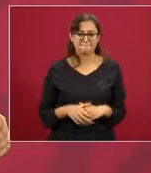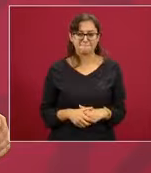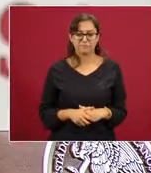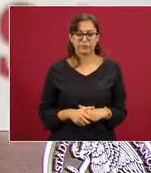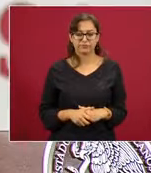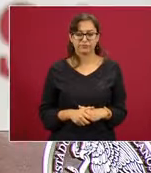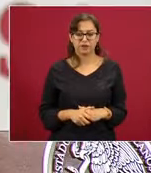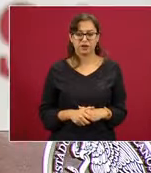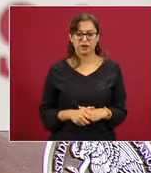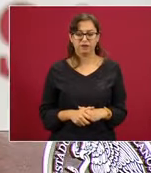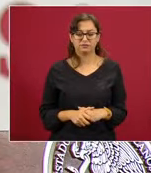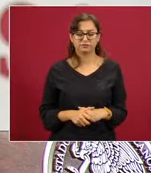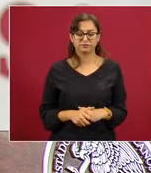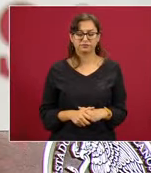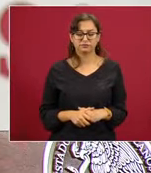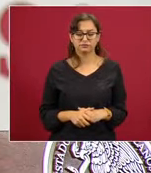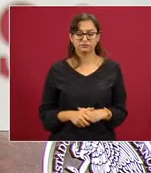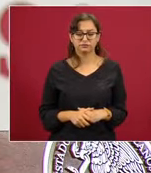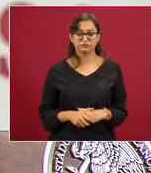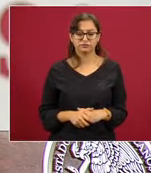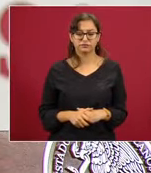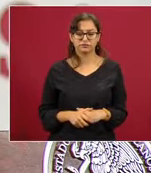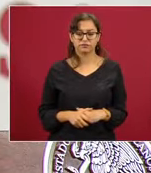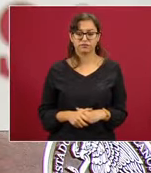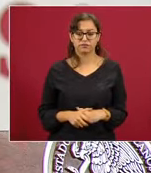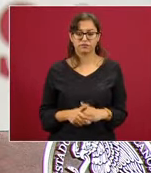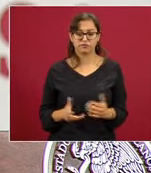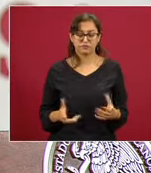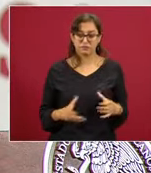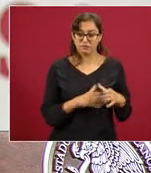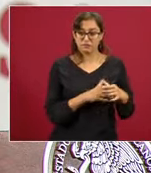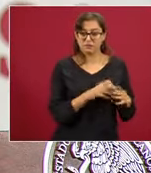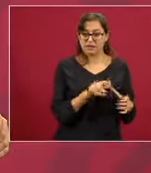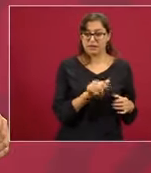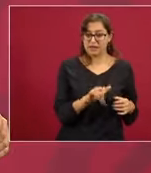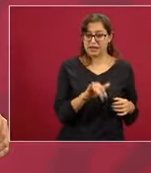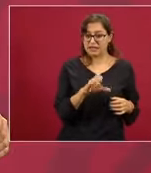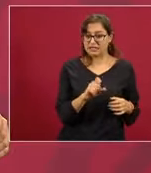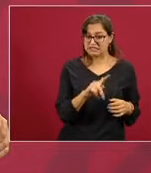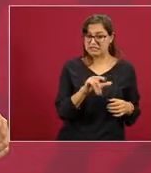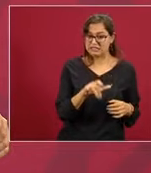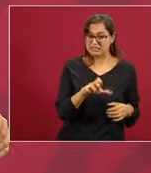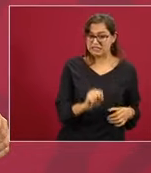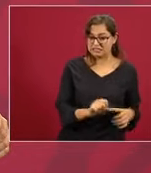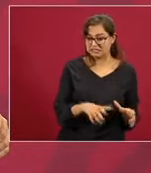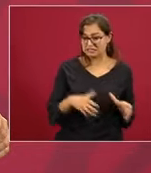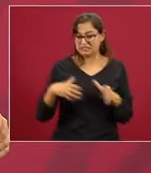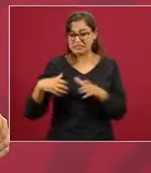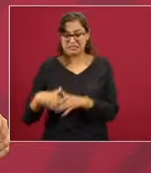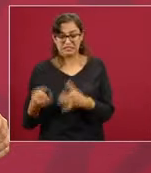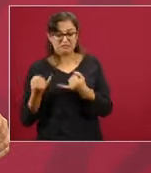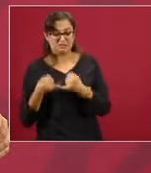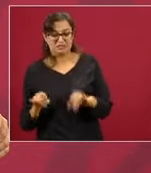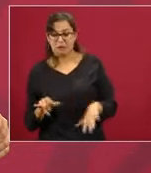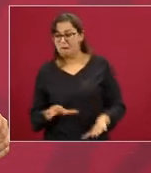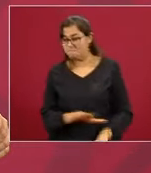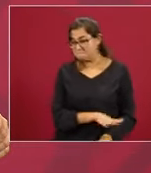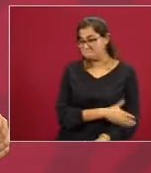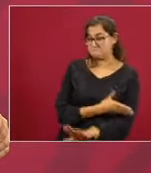la respuesta de los realistas contra los independentistas,